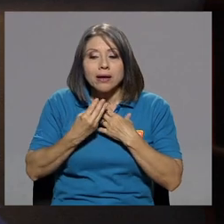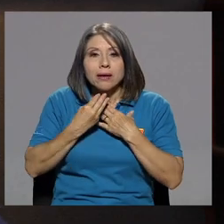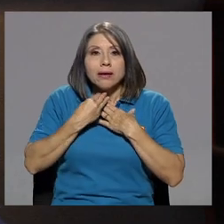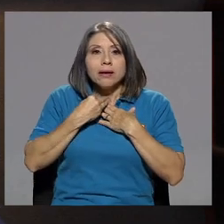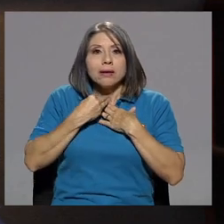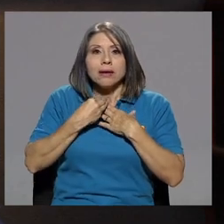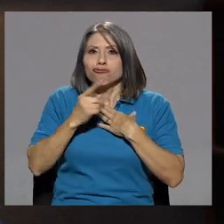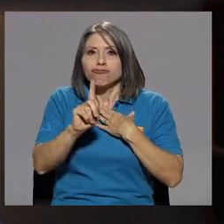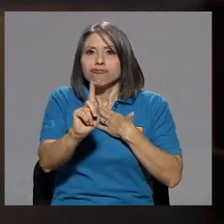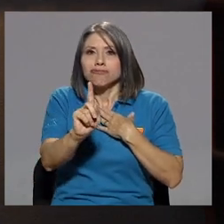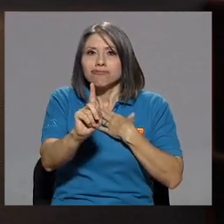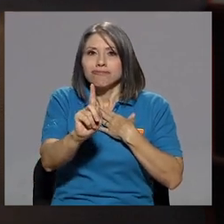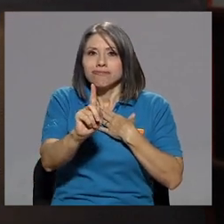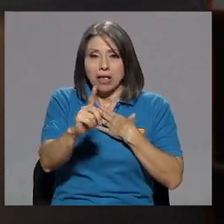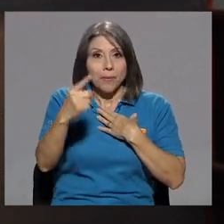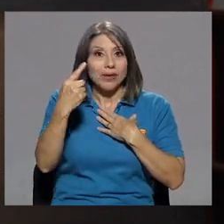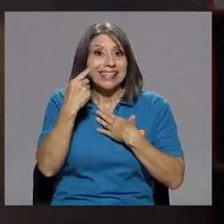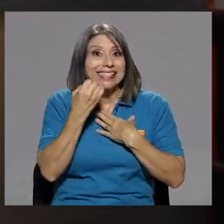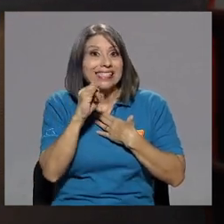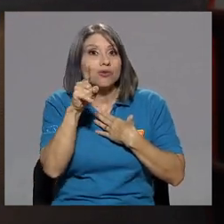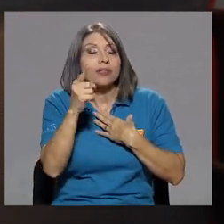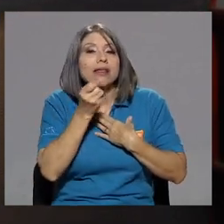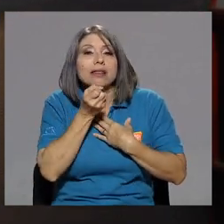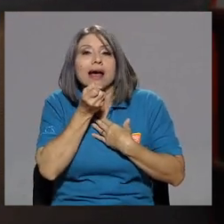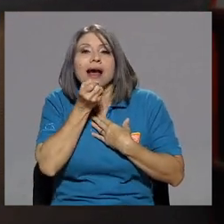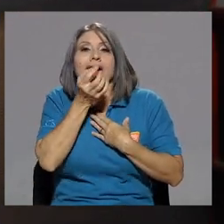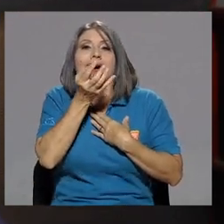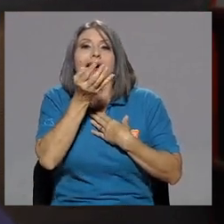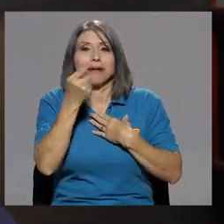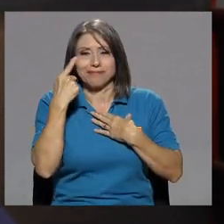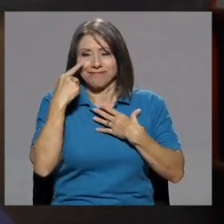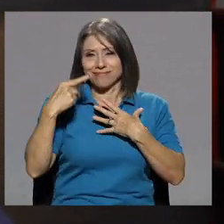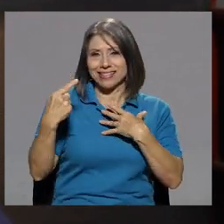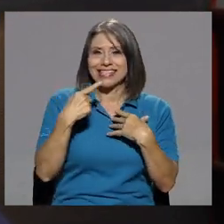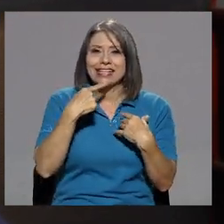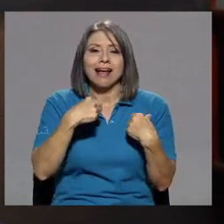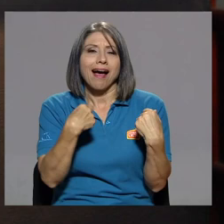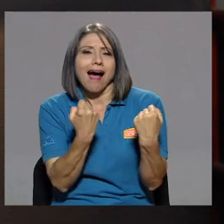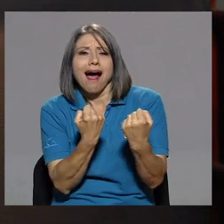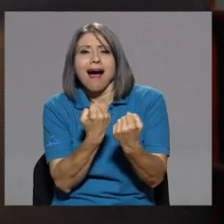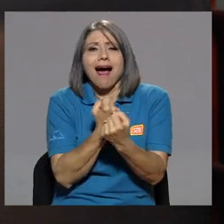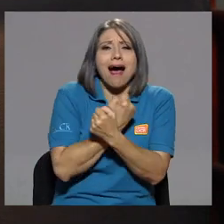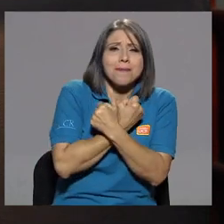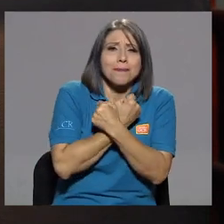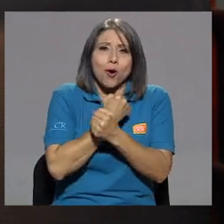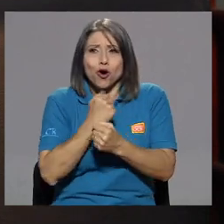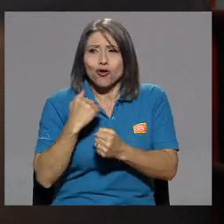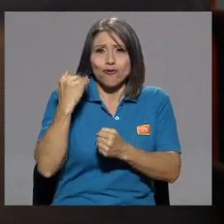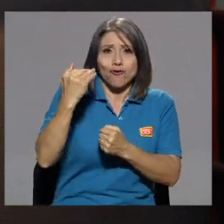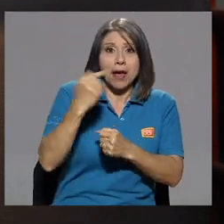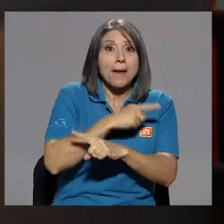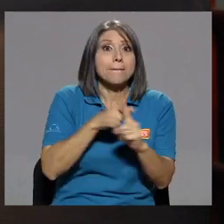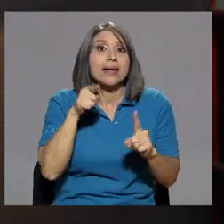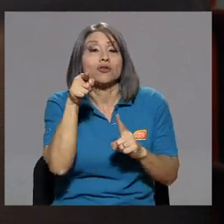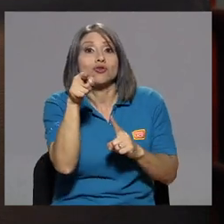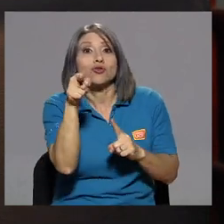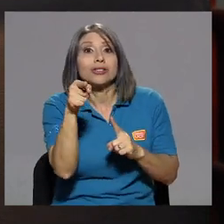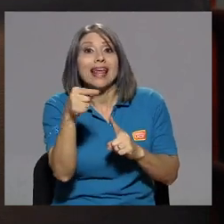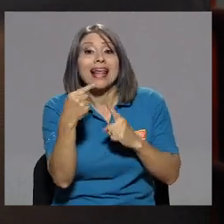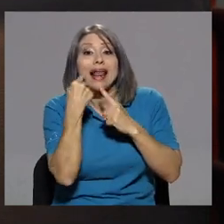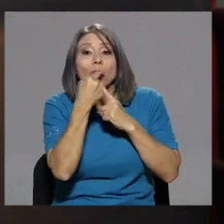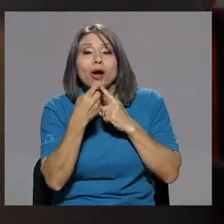respiro. ¿Por qué? Si usted da una nota, digamos, ¡Amor! Pero si usted, respirando por